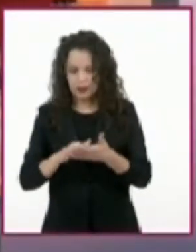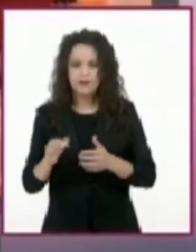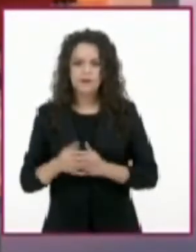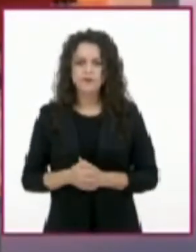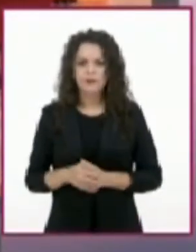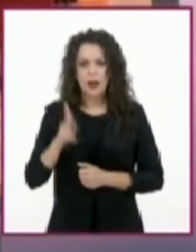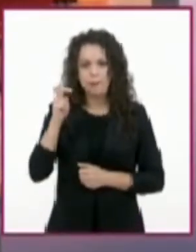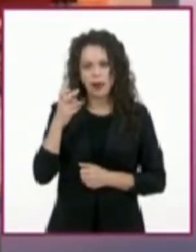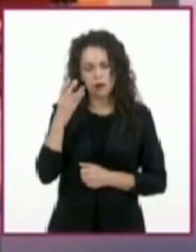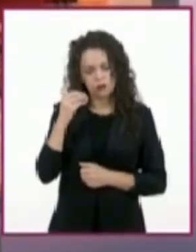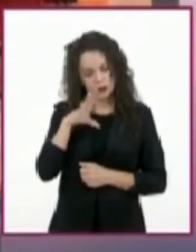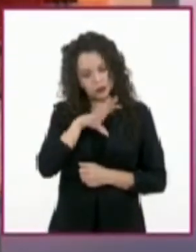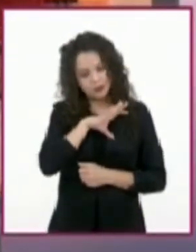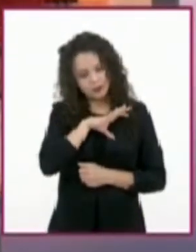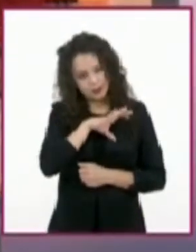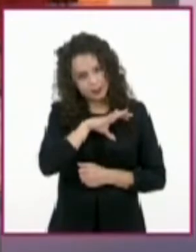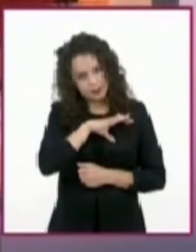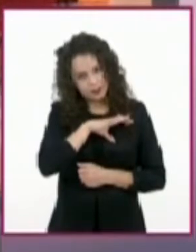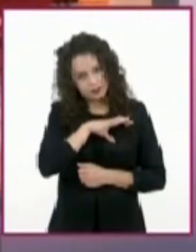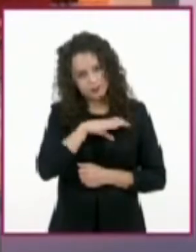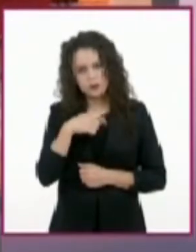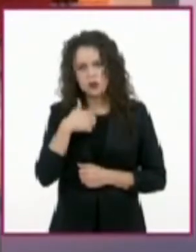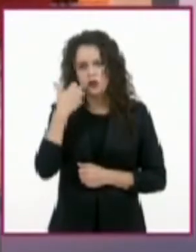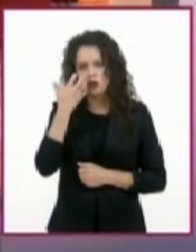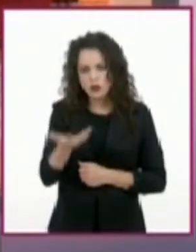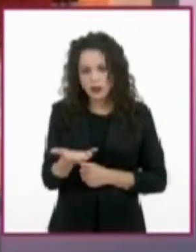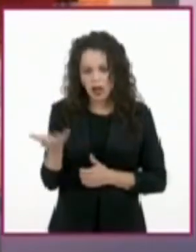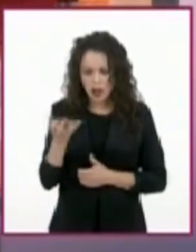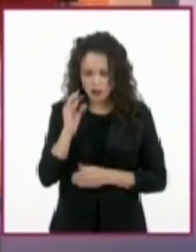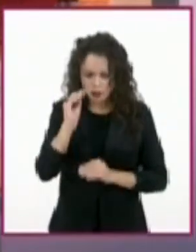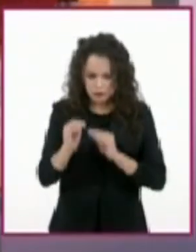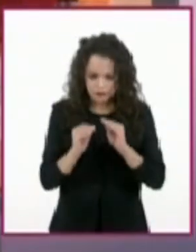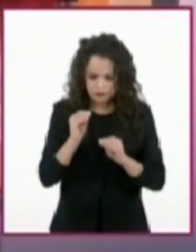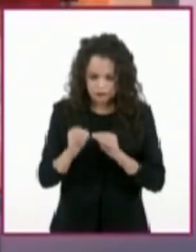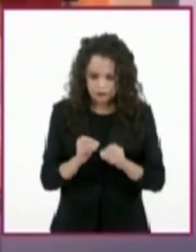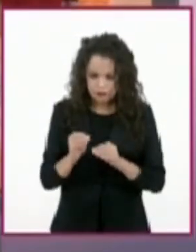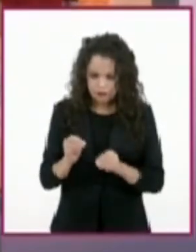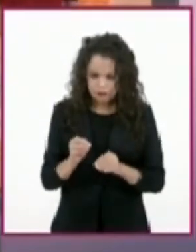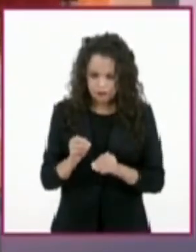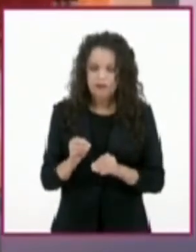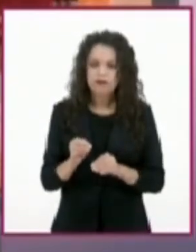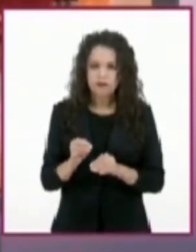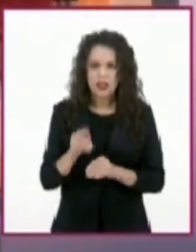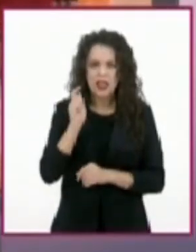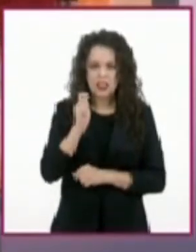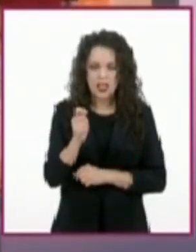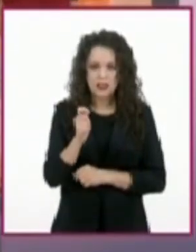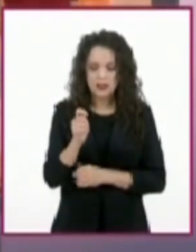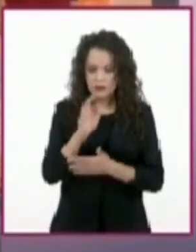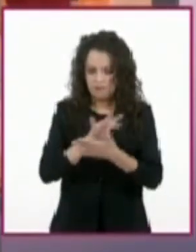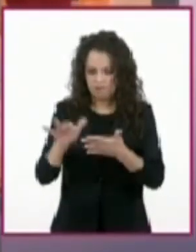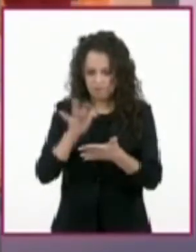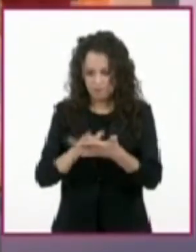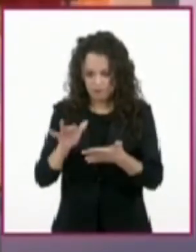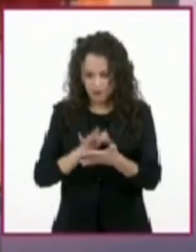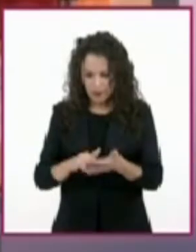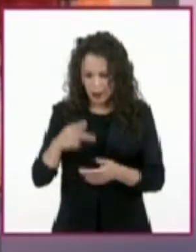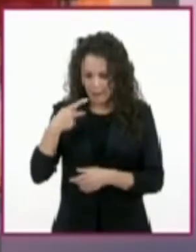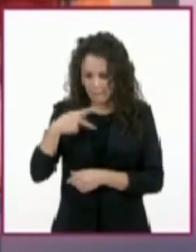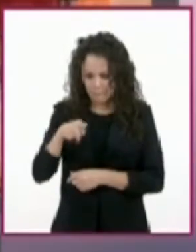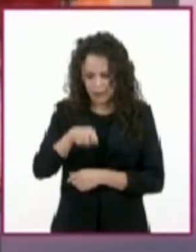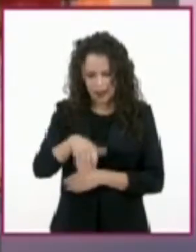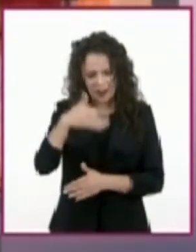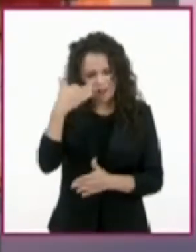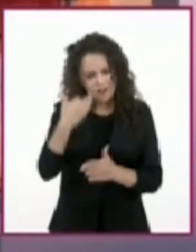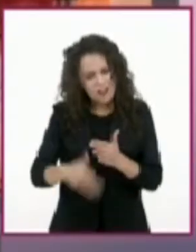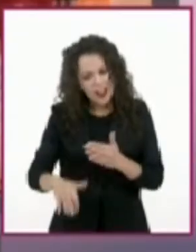traté de cocinar una buena nota utilizando como ingrediente principal un texto. Pero al platillo le